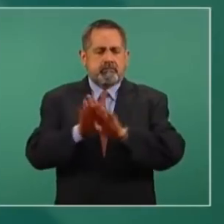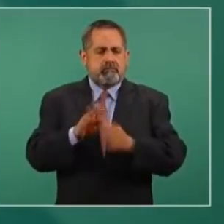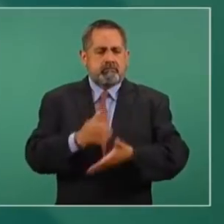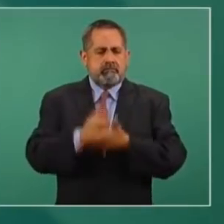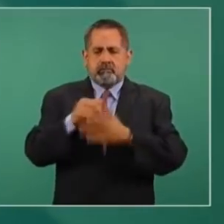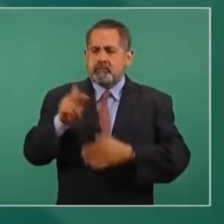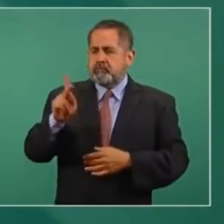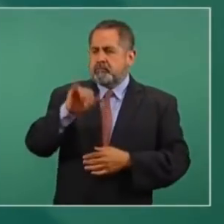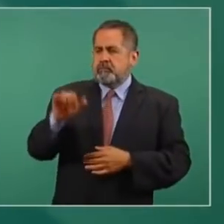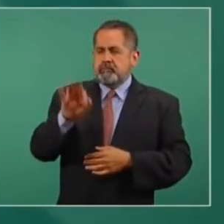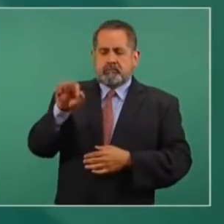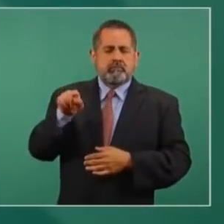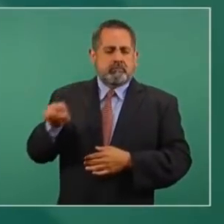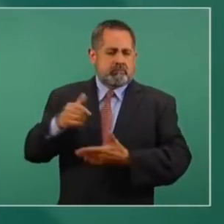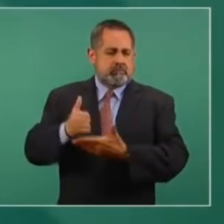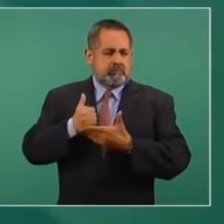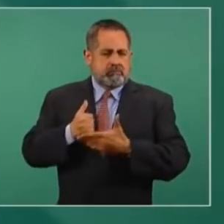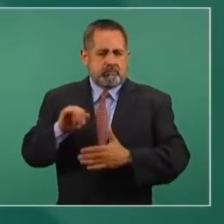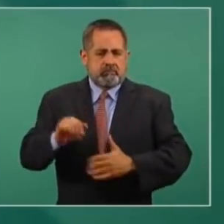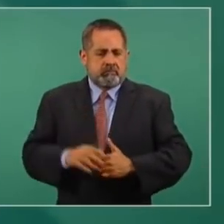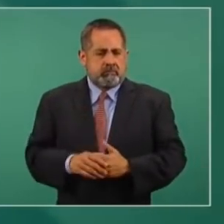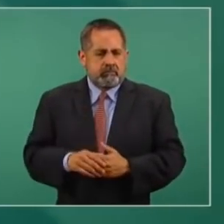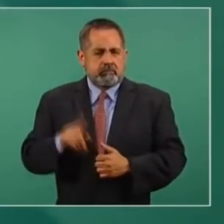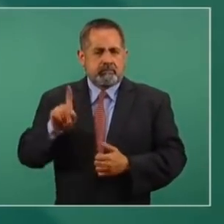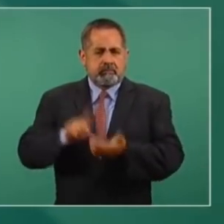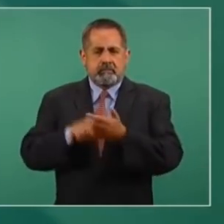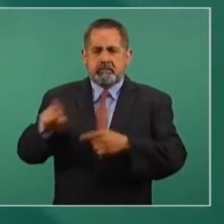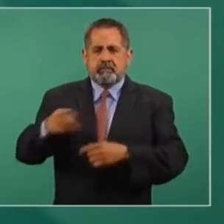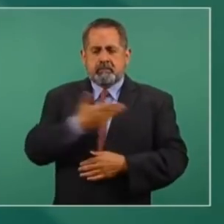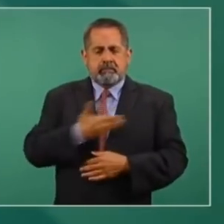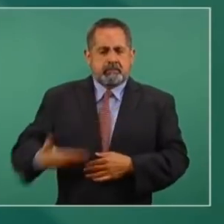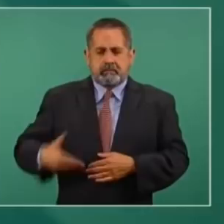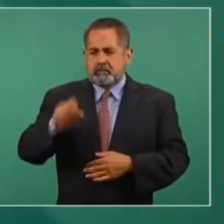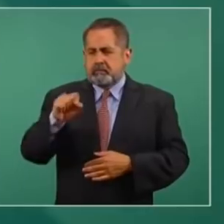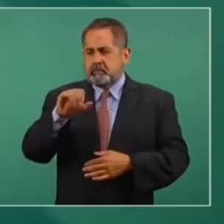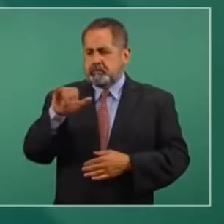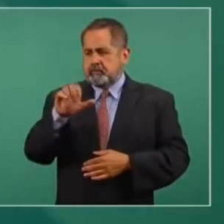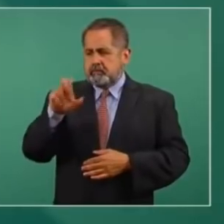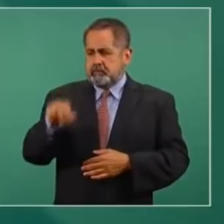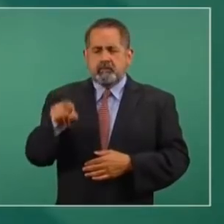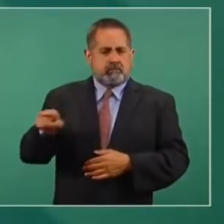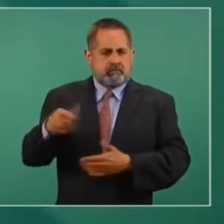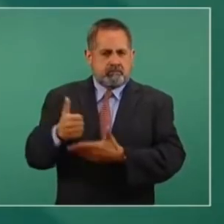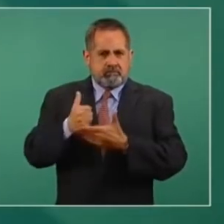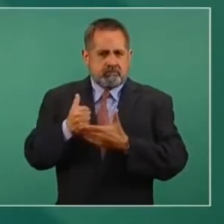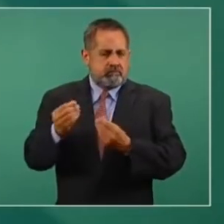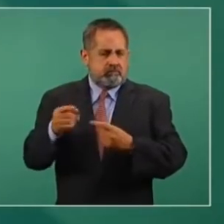Poder Judicial. Sobre todo el presidente de la Suprema Corte de Justicia,